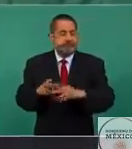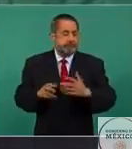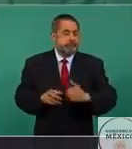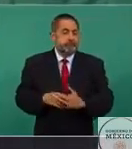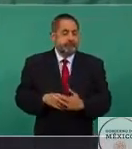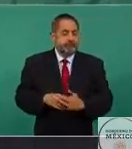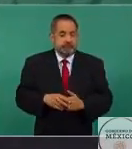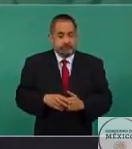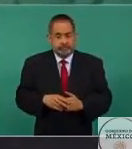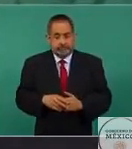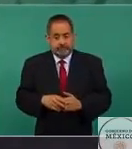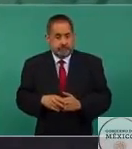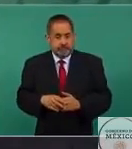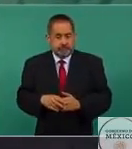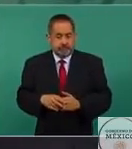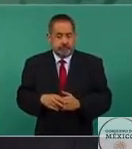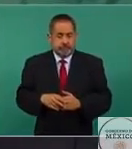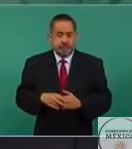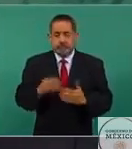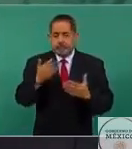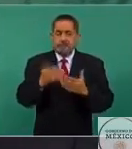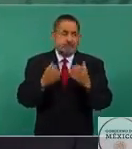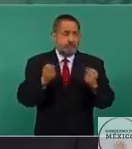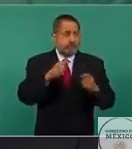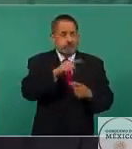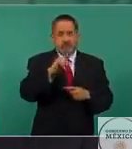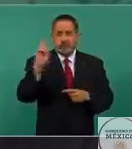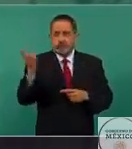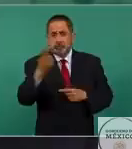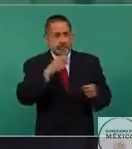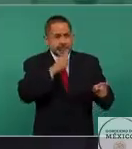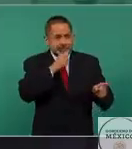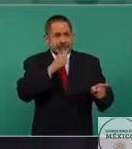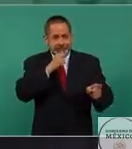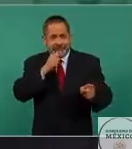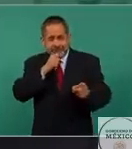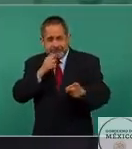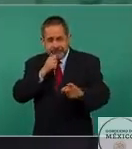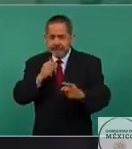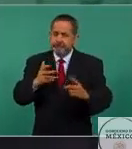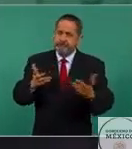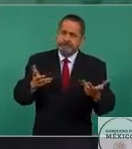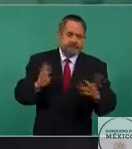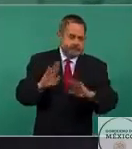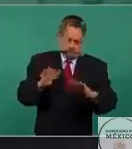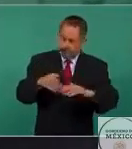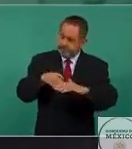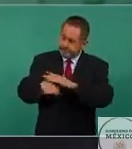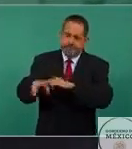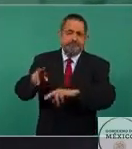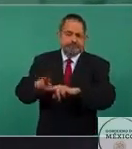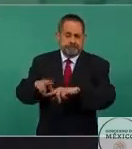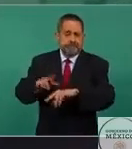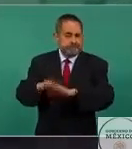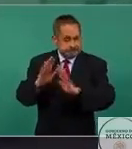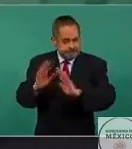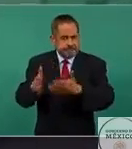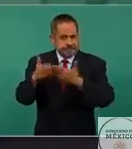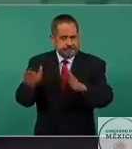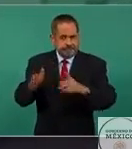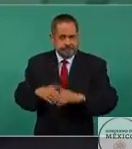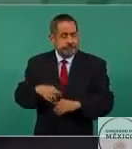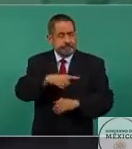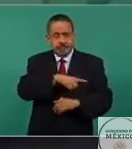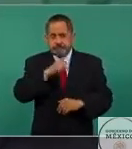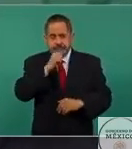varias universidades públicas que no